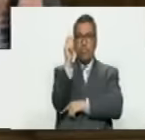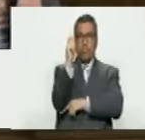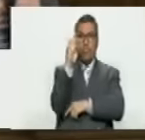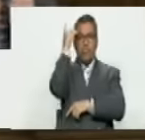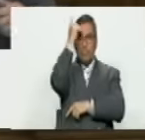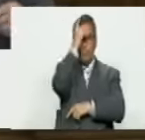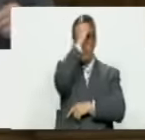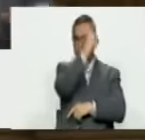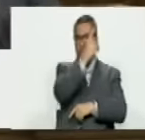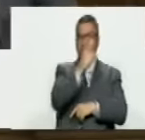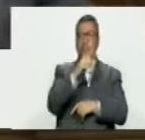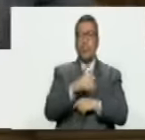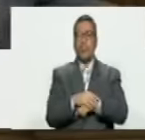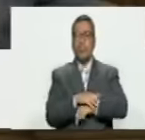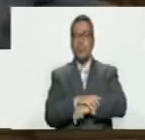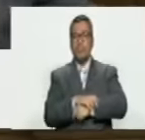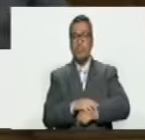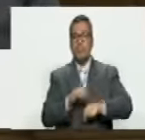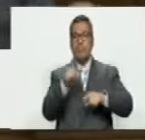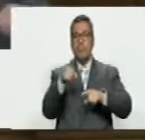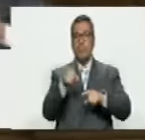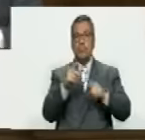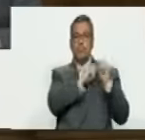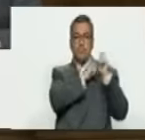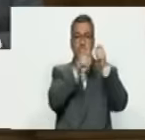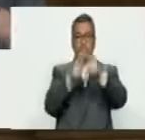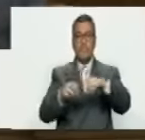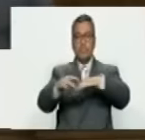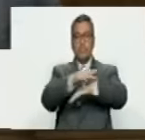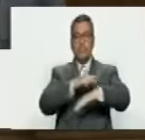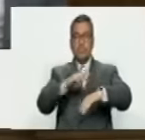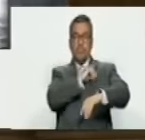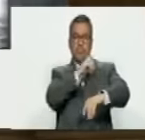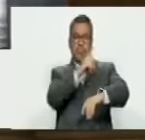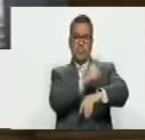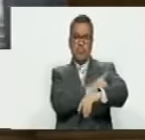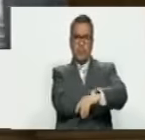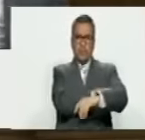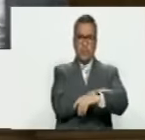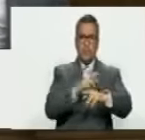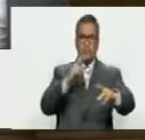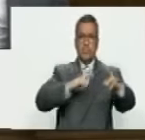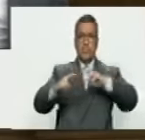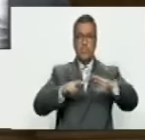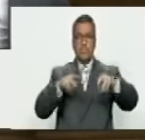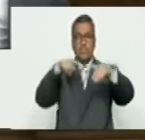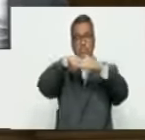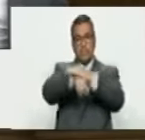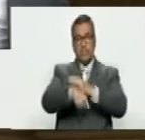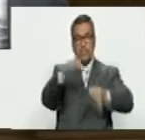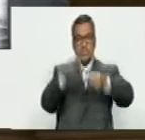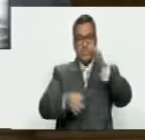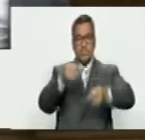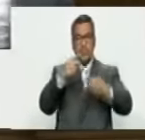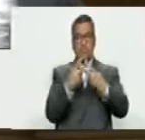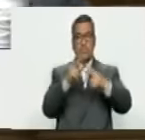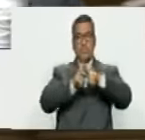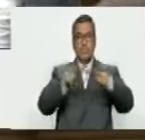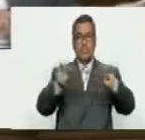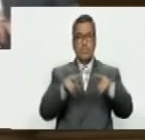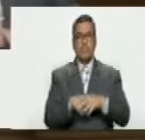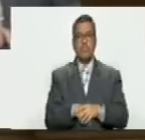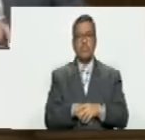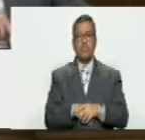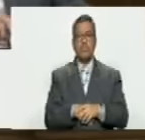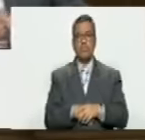Diosdado Cabello Rondón, designado como ministro del Poder Popular para Relaciones Interiores, Justicia y Paz.